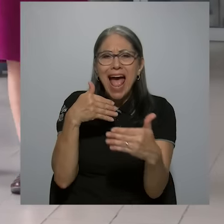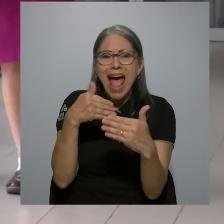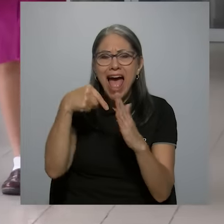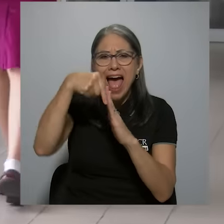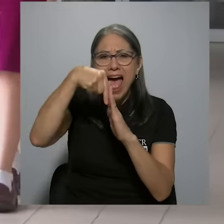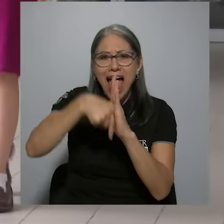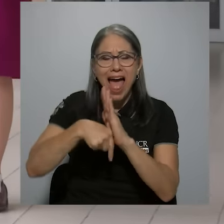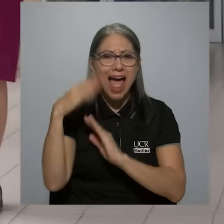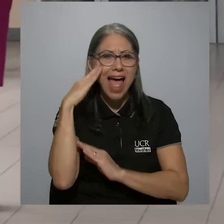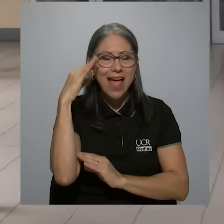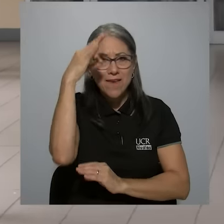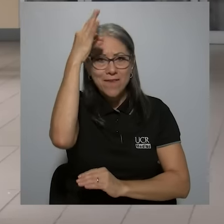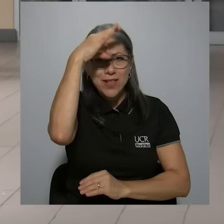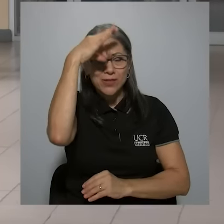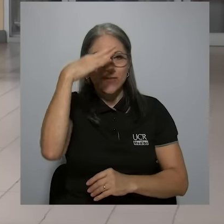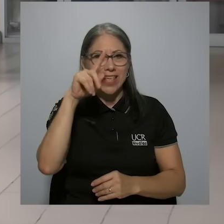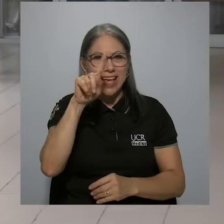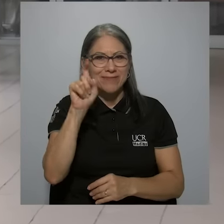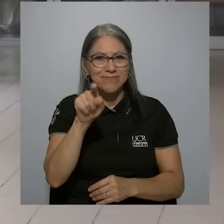a la filosofía?